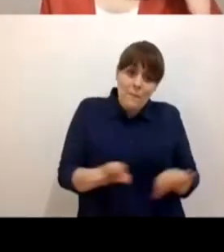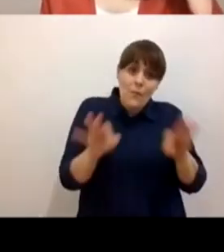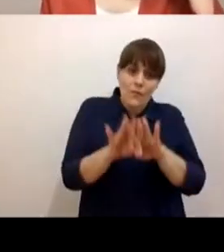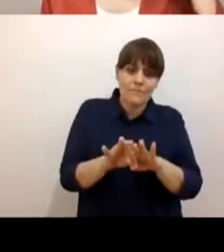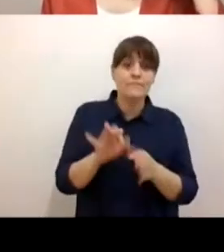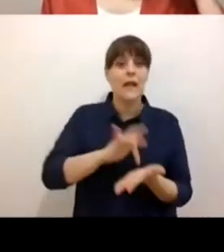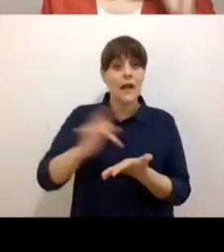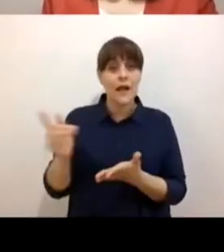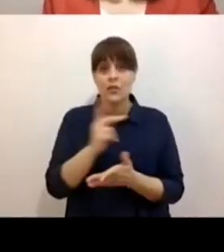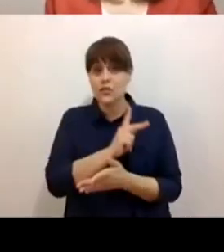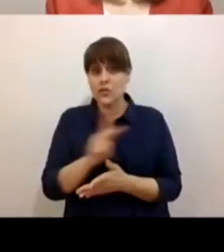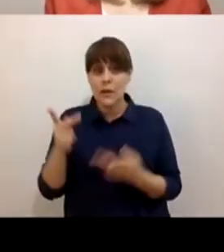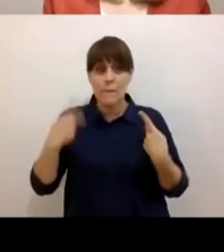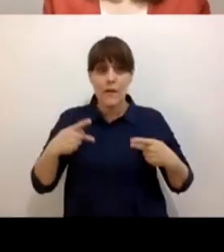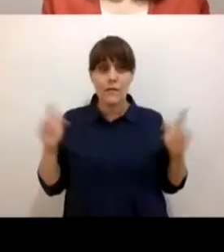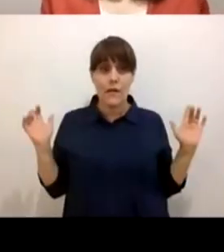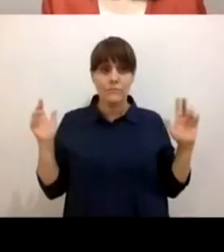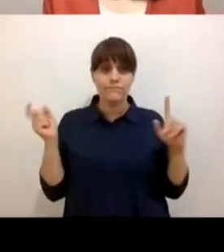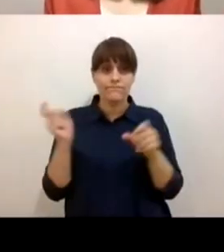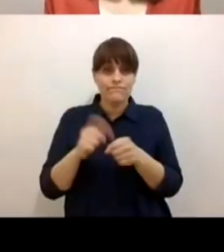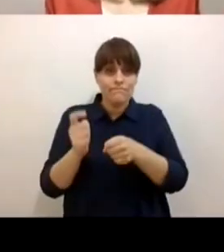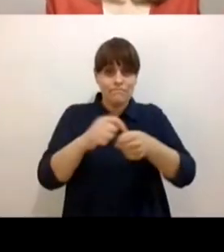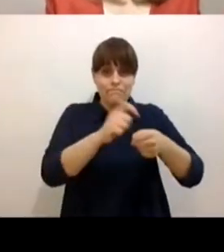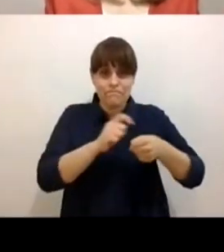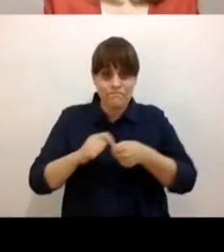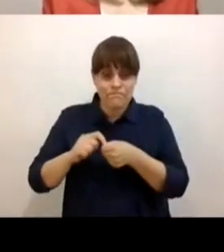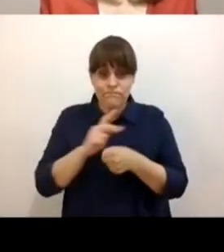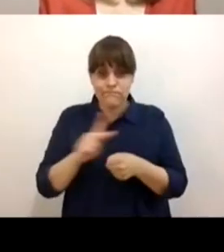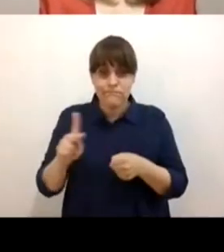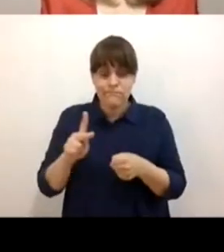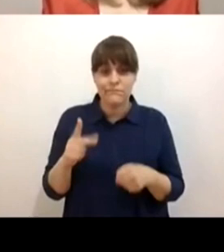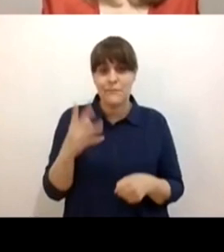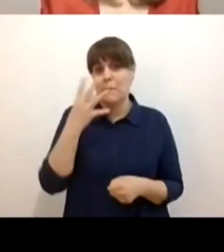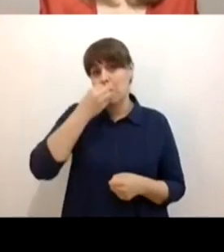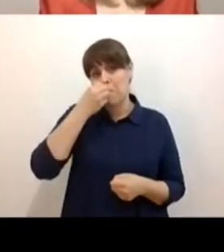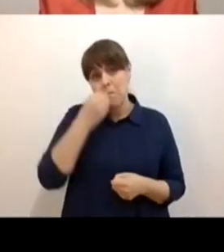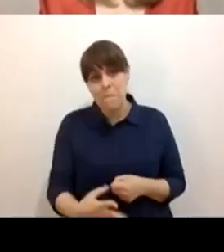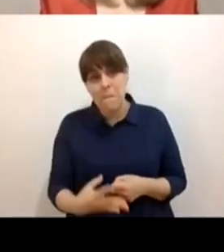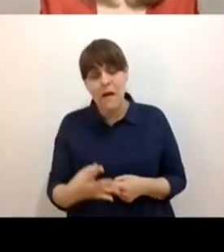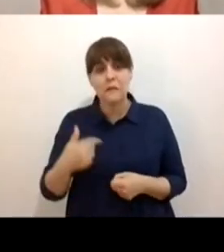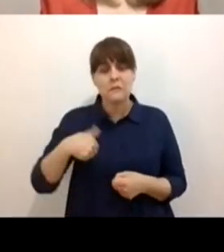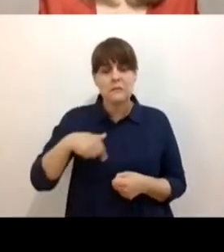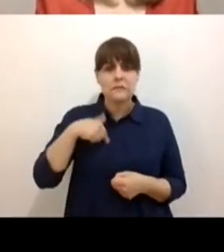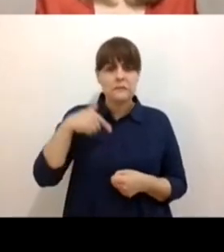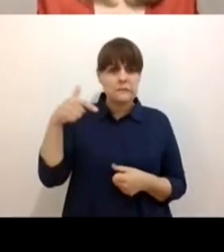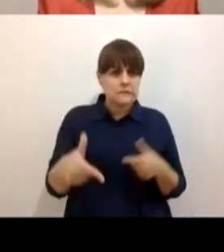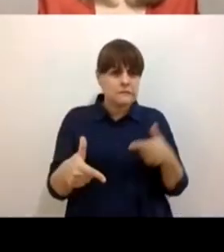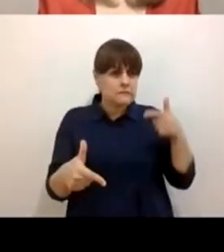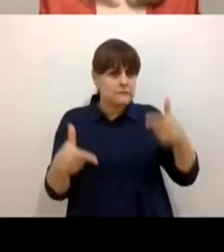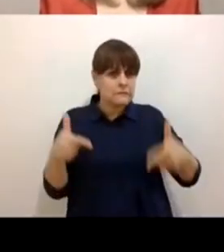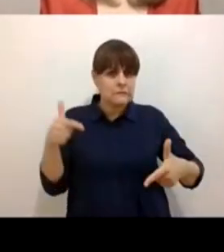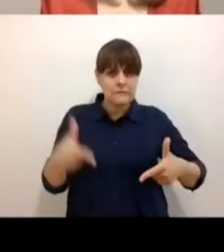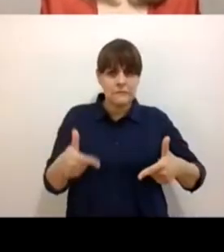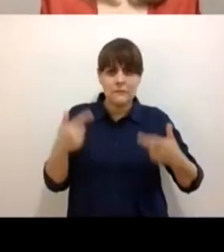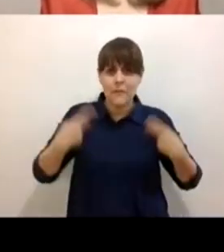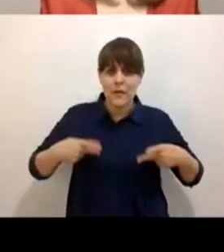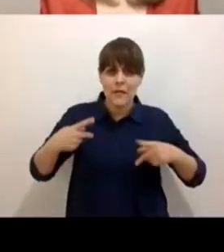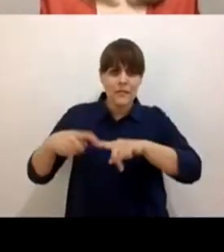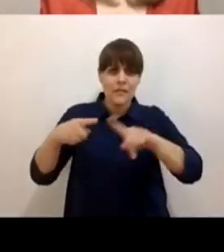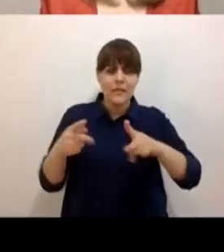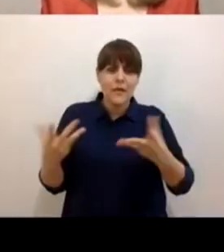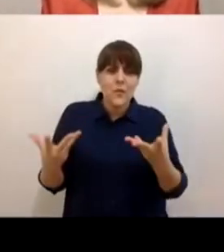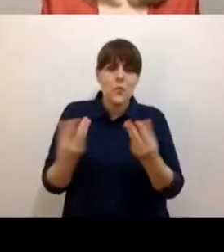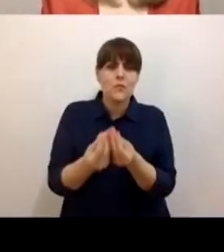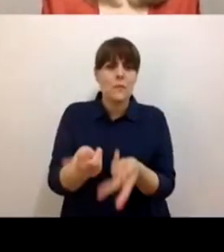son muchos y que es fascinante ver cuántos nos podemos sumar a conversar. Voy a